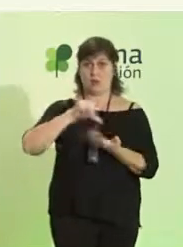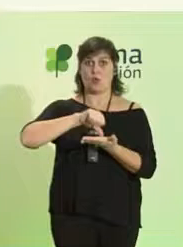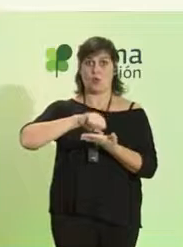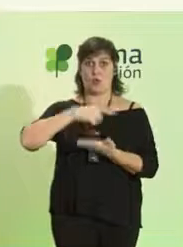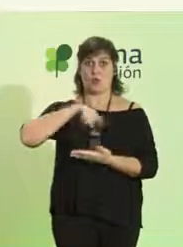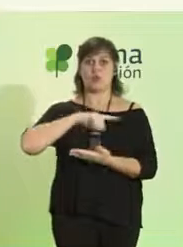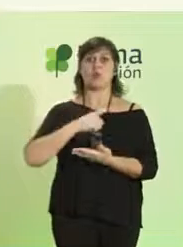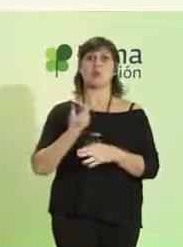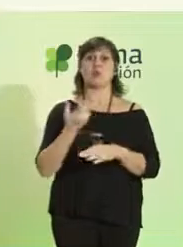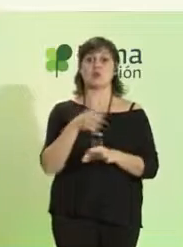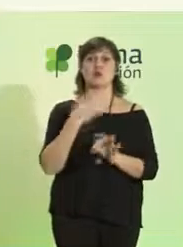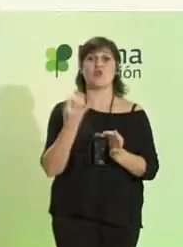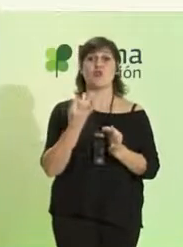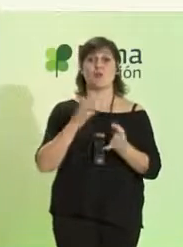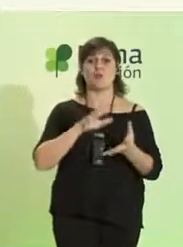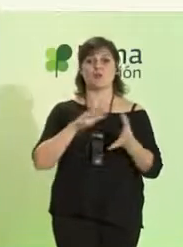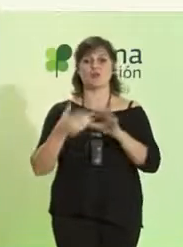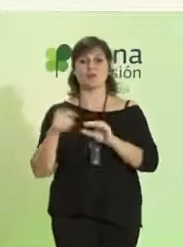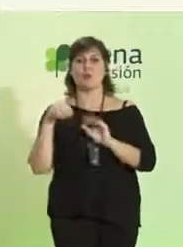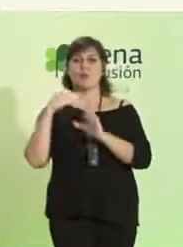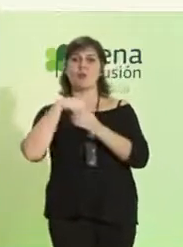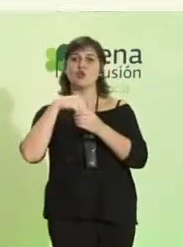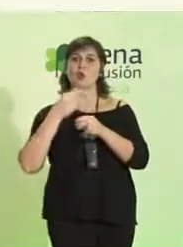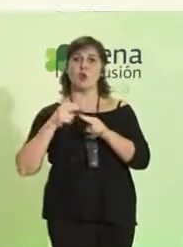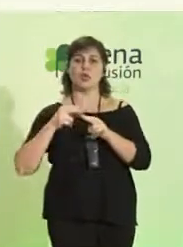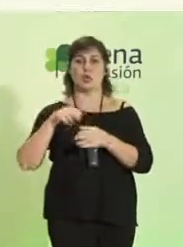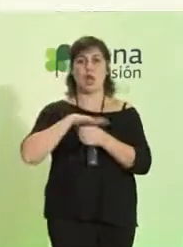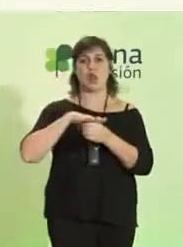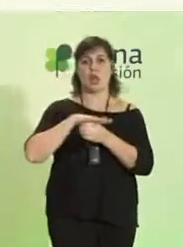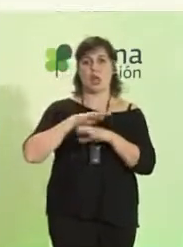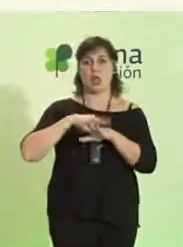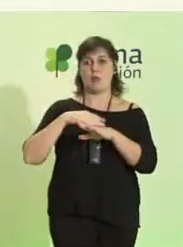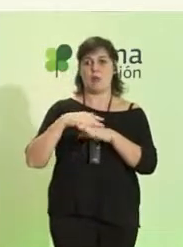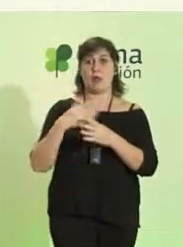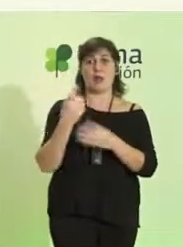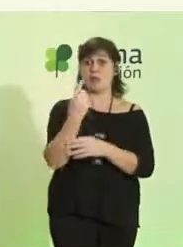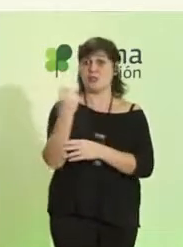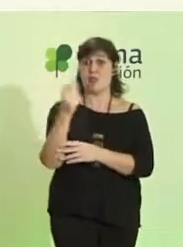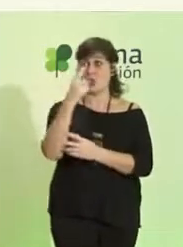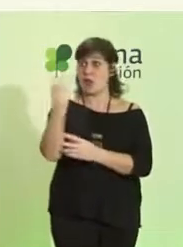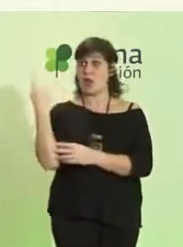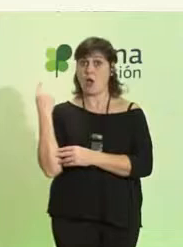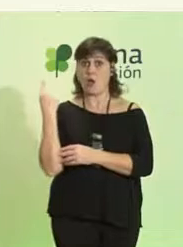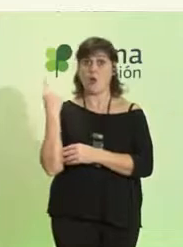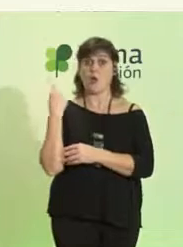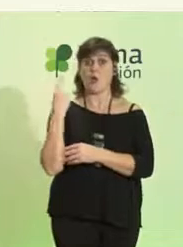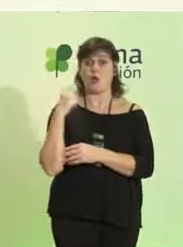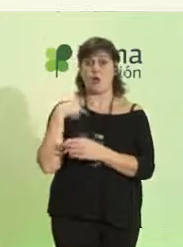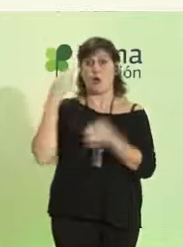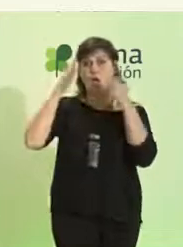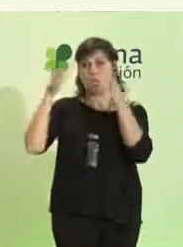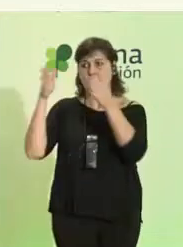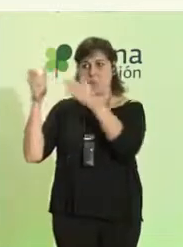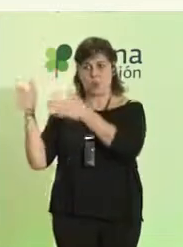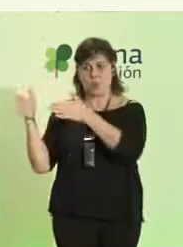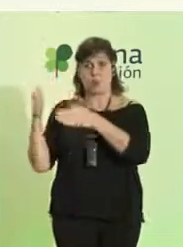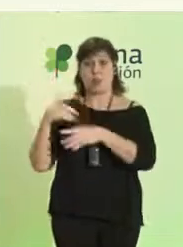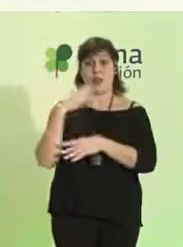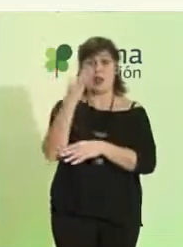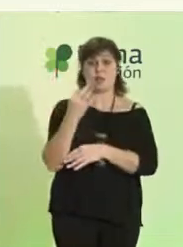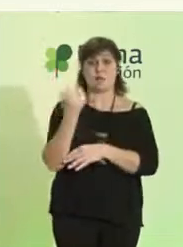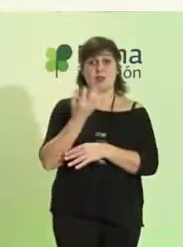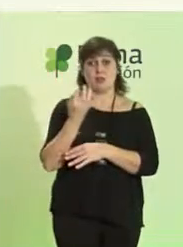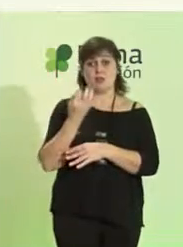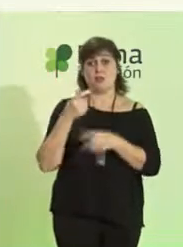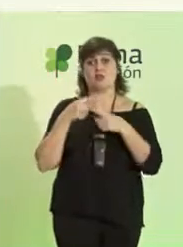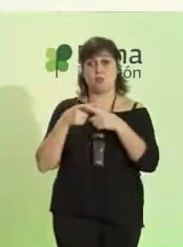Y eso se tiene que plasmar en políticas locales que atiendan las singularidades que todos tenemos y que, además, tenemos que compartir con otros que